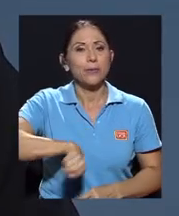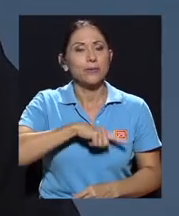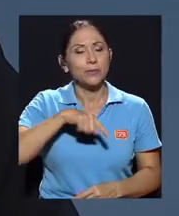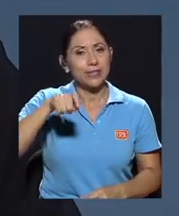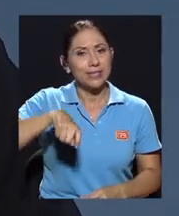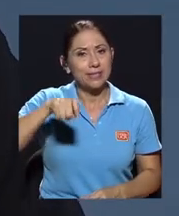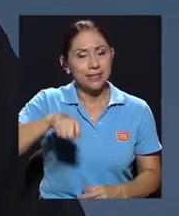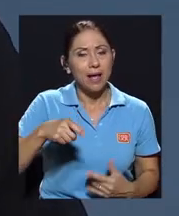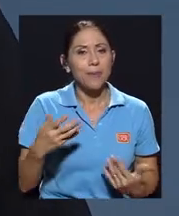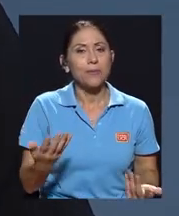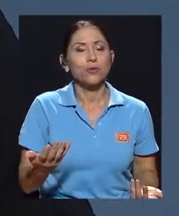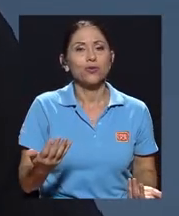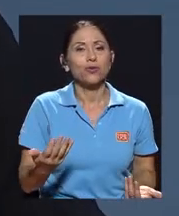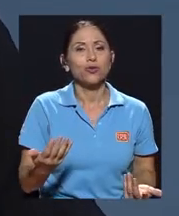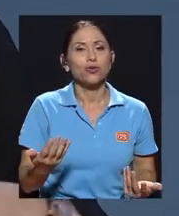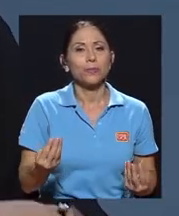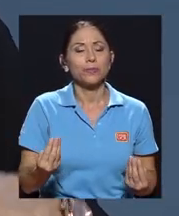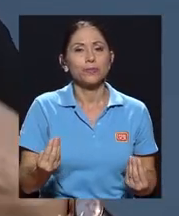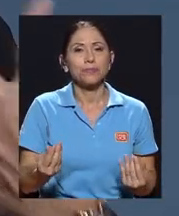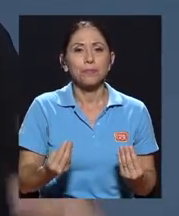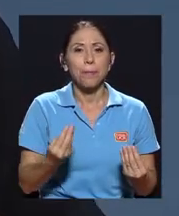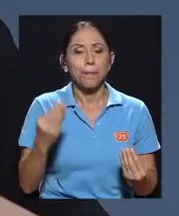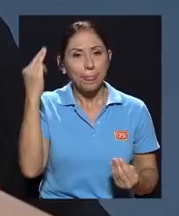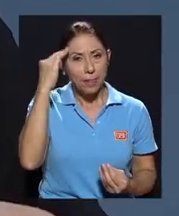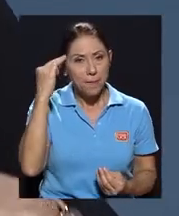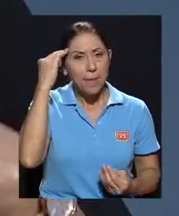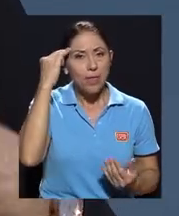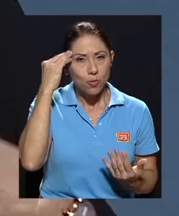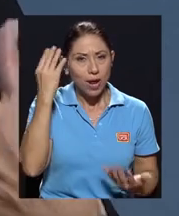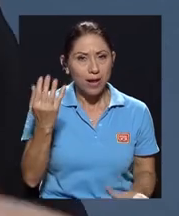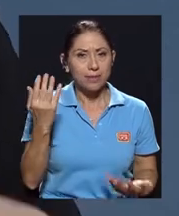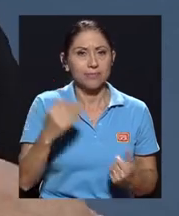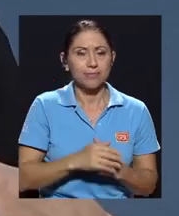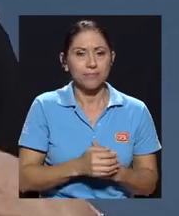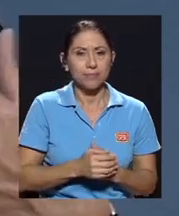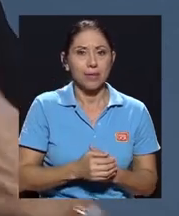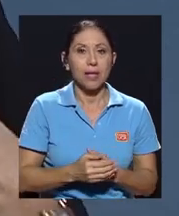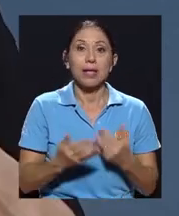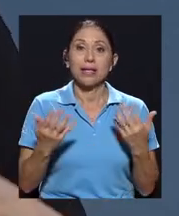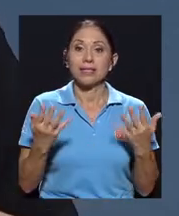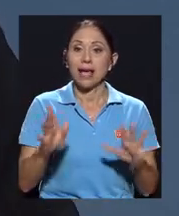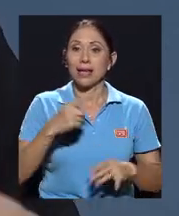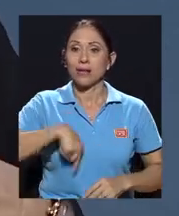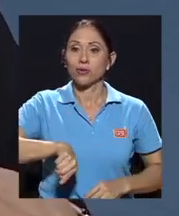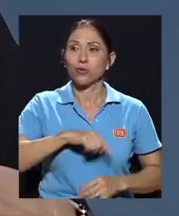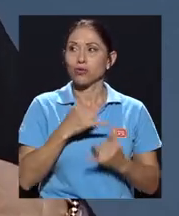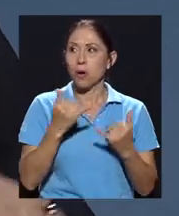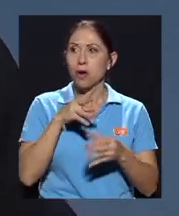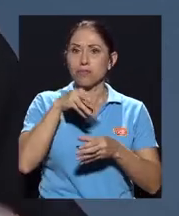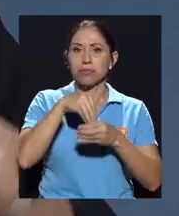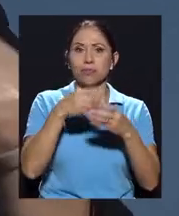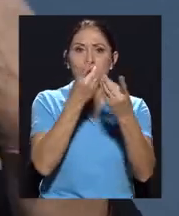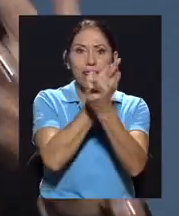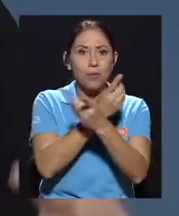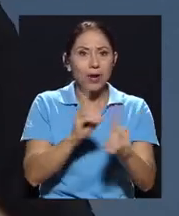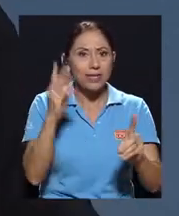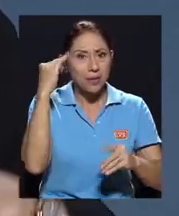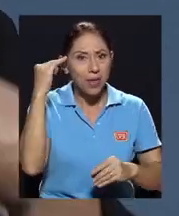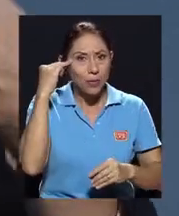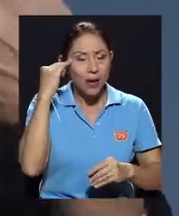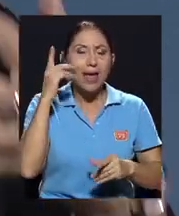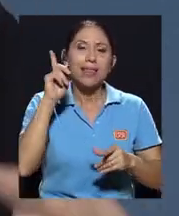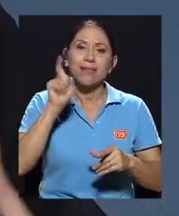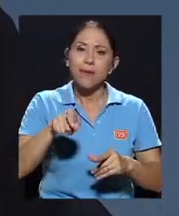madurar, bueno, ya que estamos en una democracia madura, mejorar,